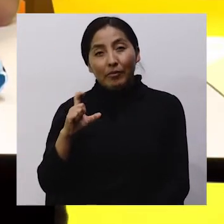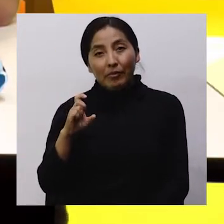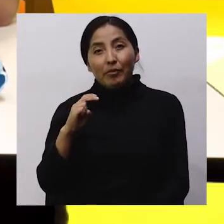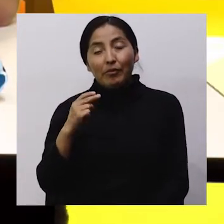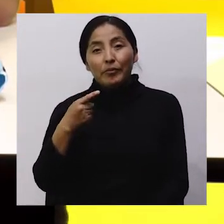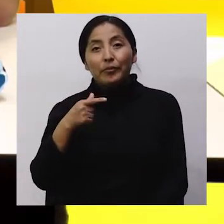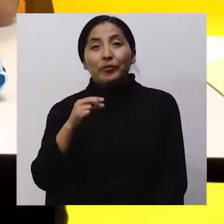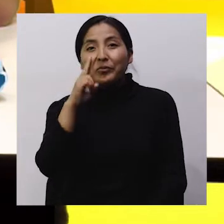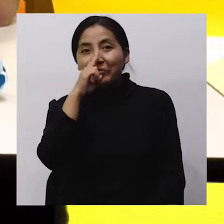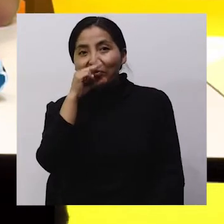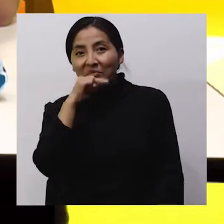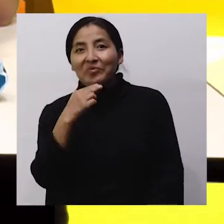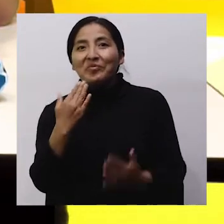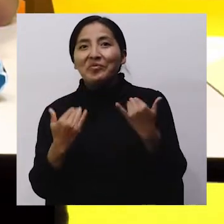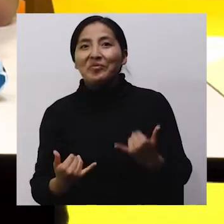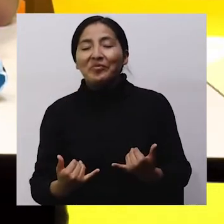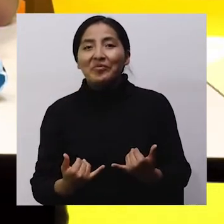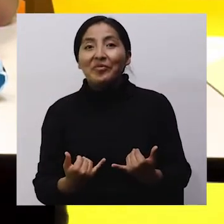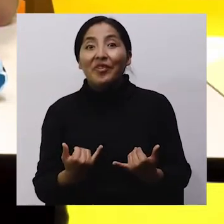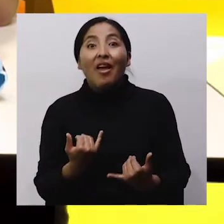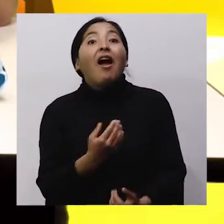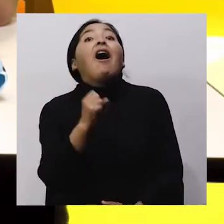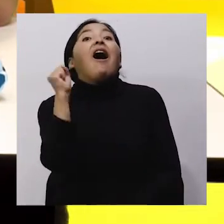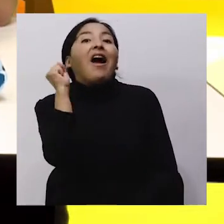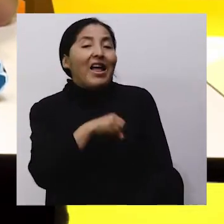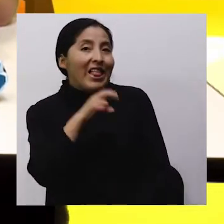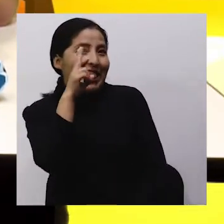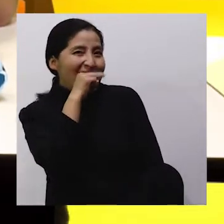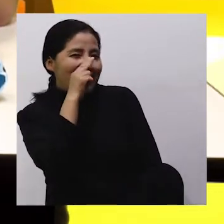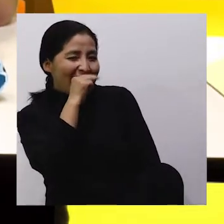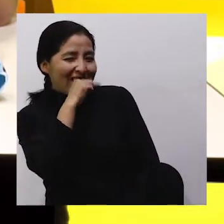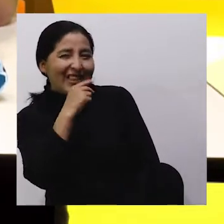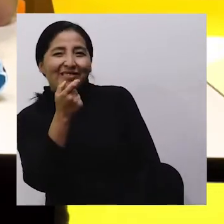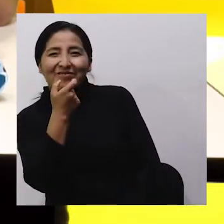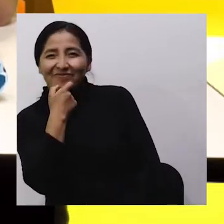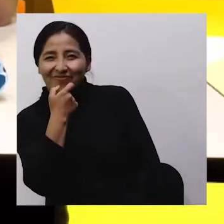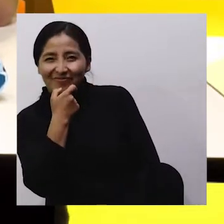y los chistes ¡Oh, los chistes!